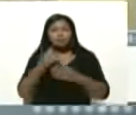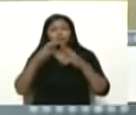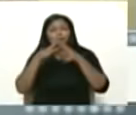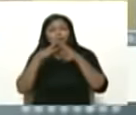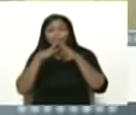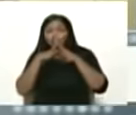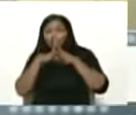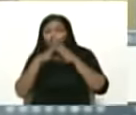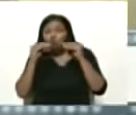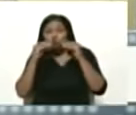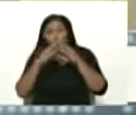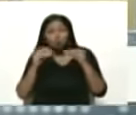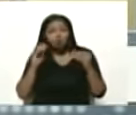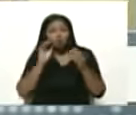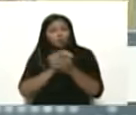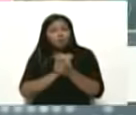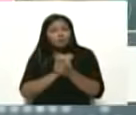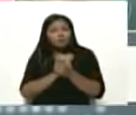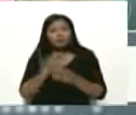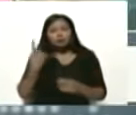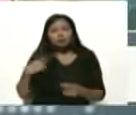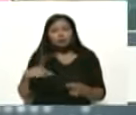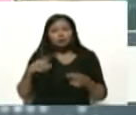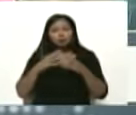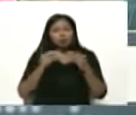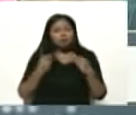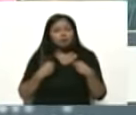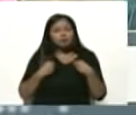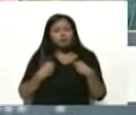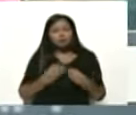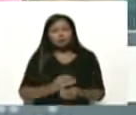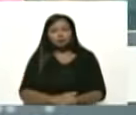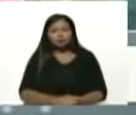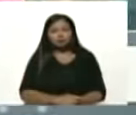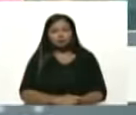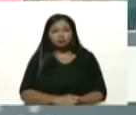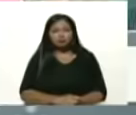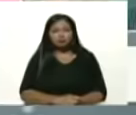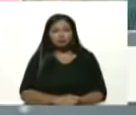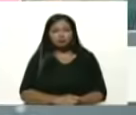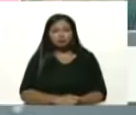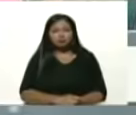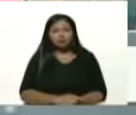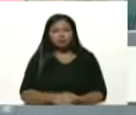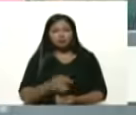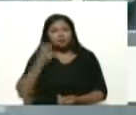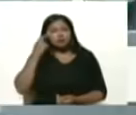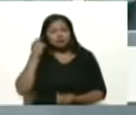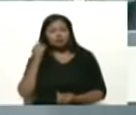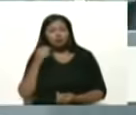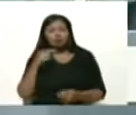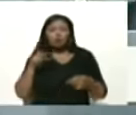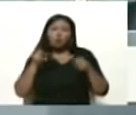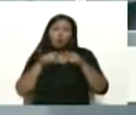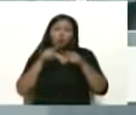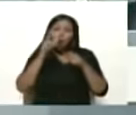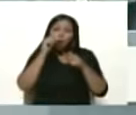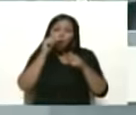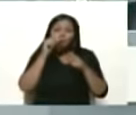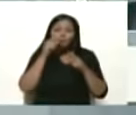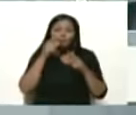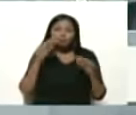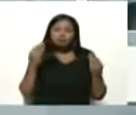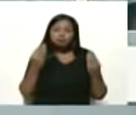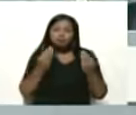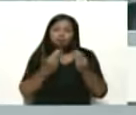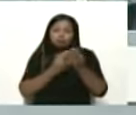los amigos que he tenido en mi vida chino Can transitamos los caminos